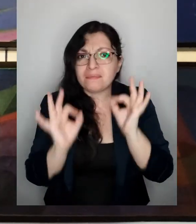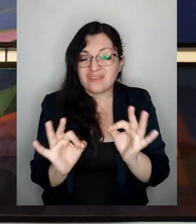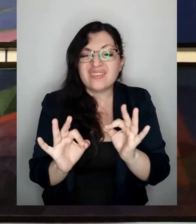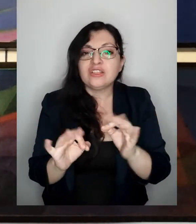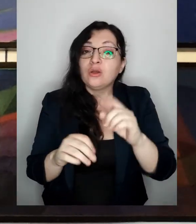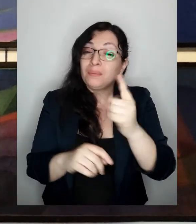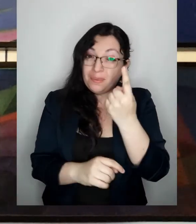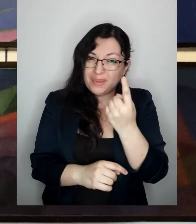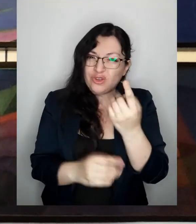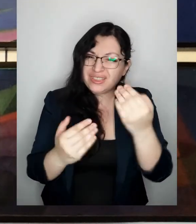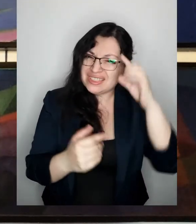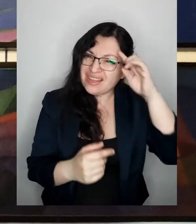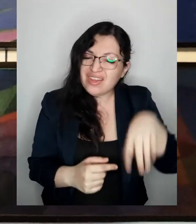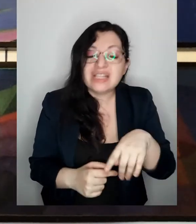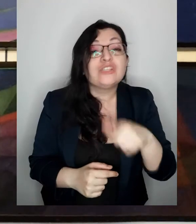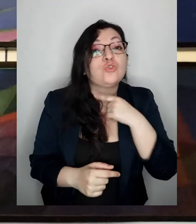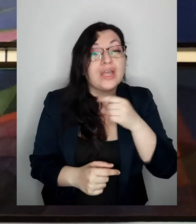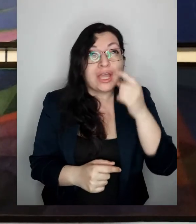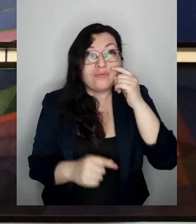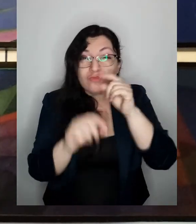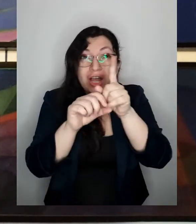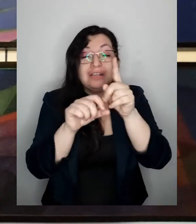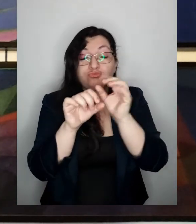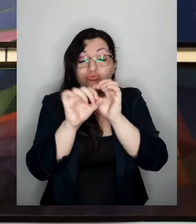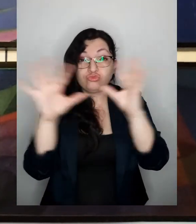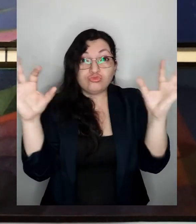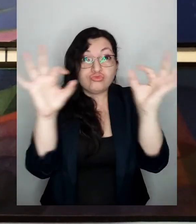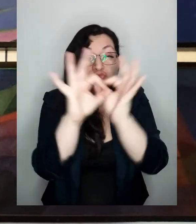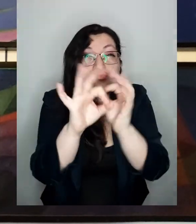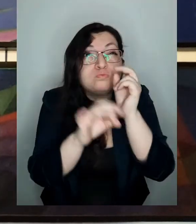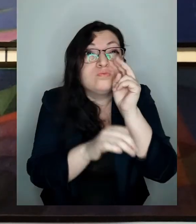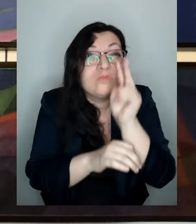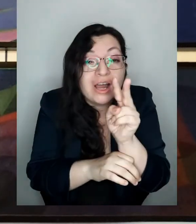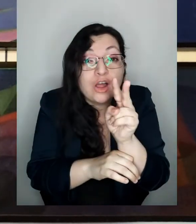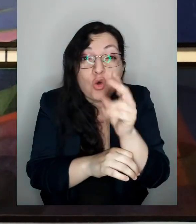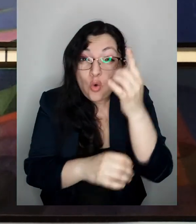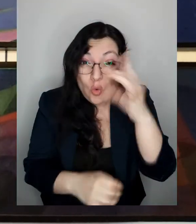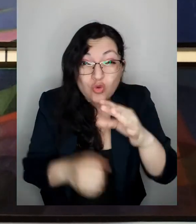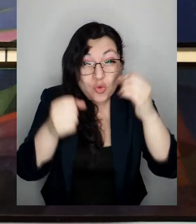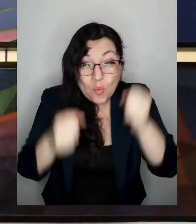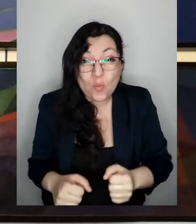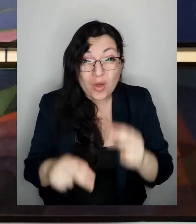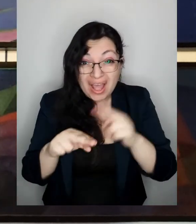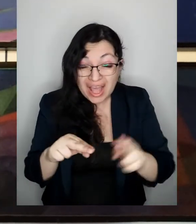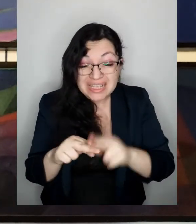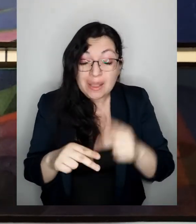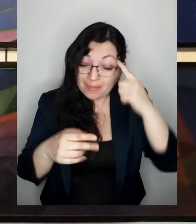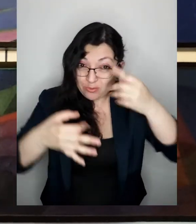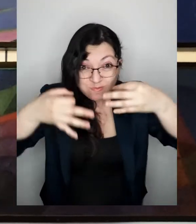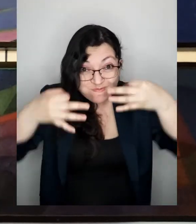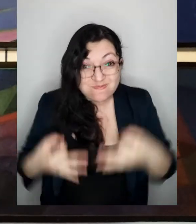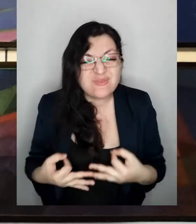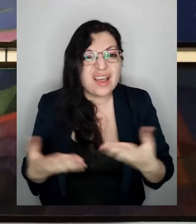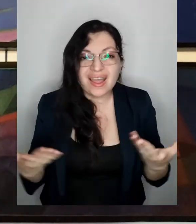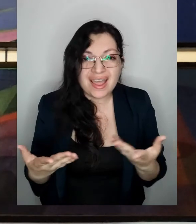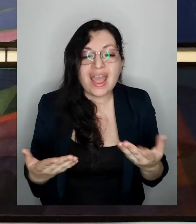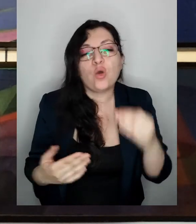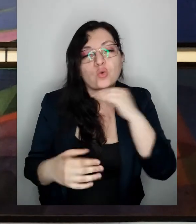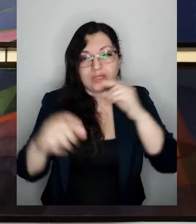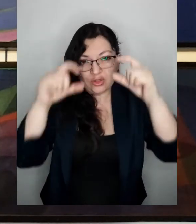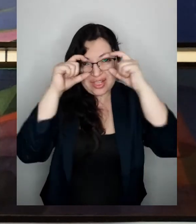es que si quieres mirar directamente el eclipse la única forma en que lo puedes hacer de forma segura es usando unos lentes